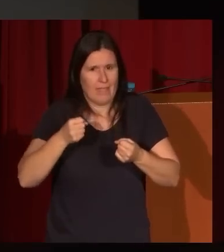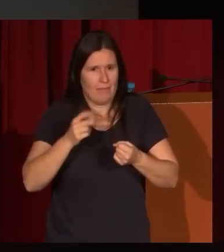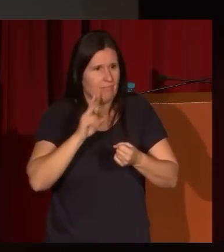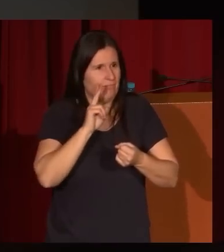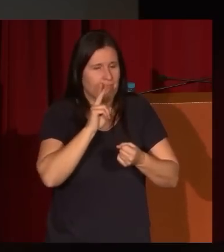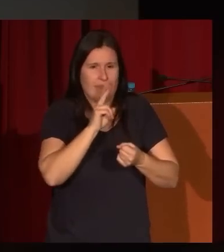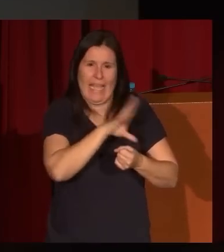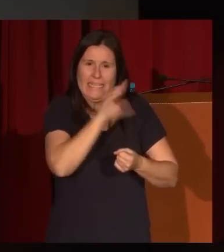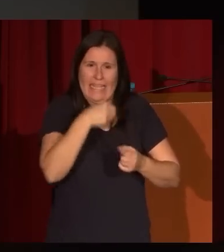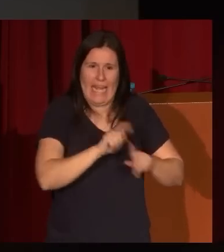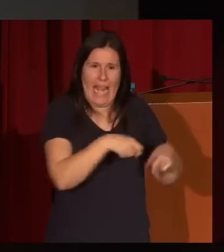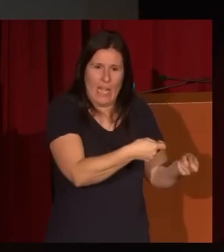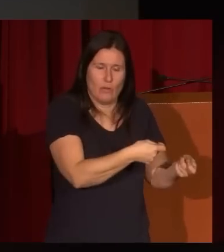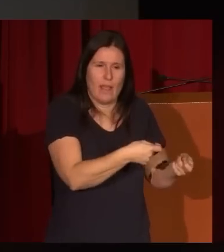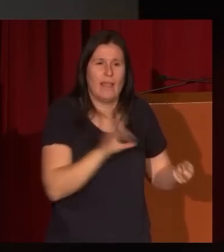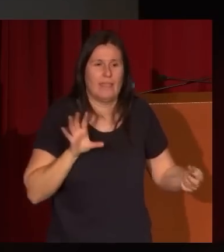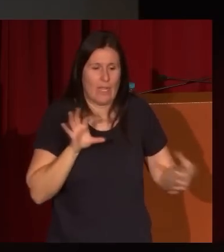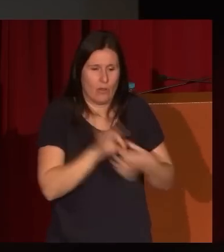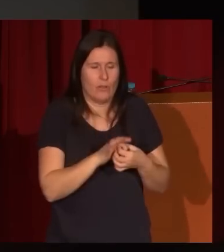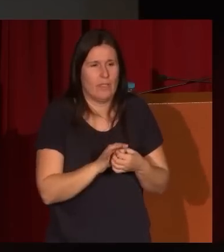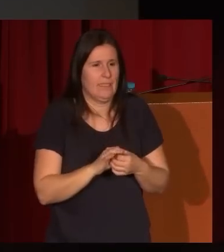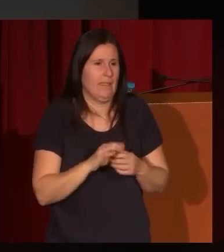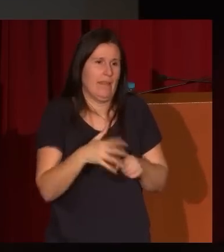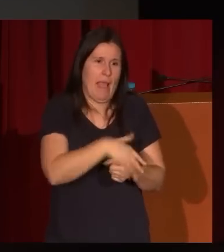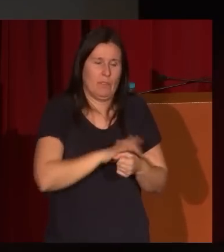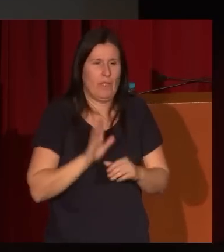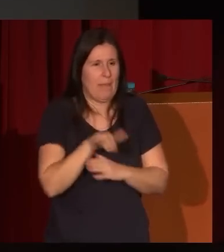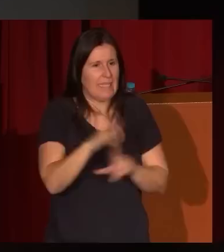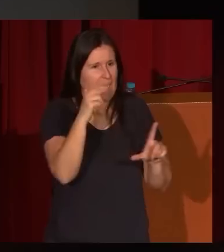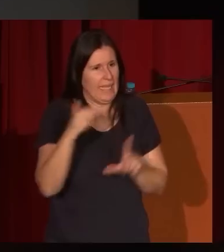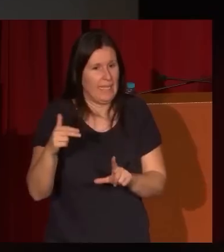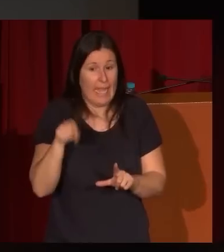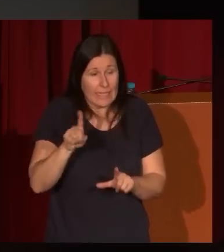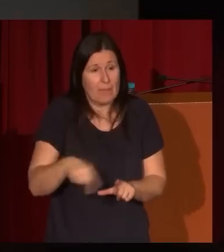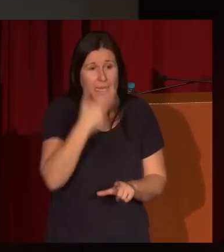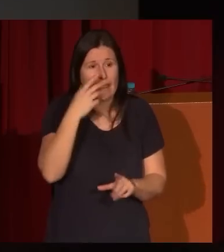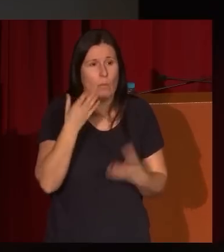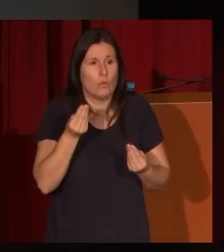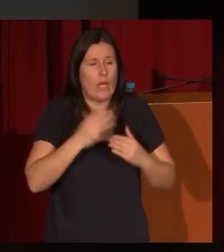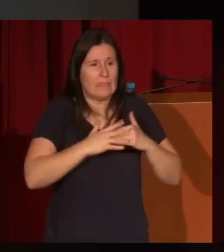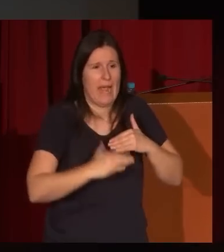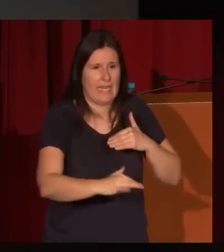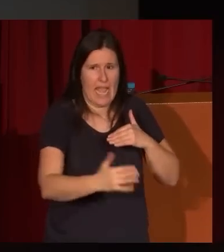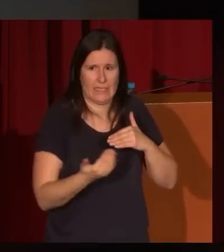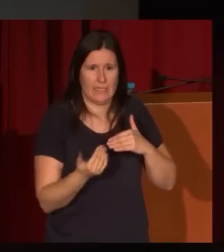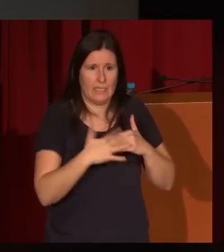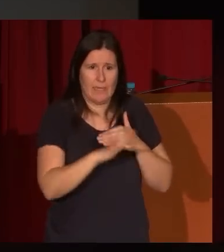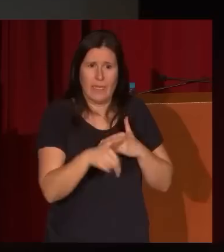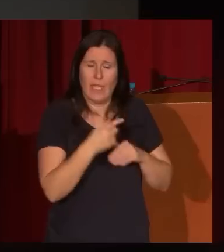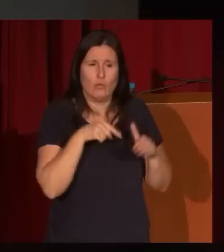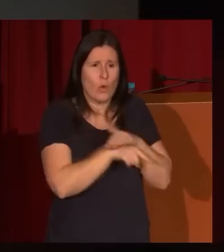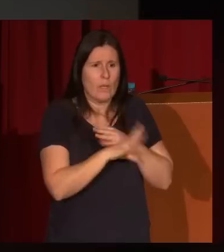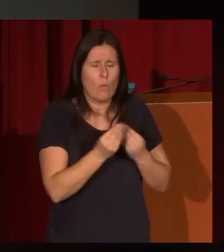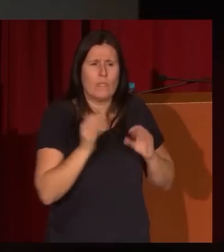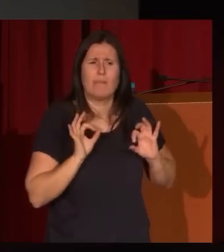naturaleza es algo cogido de ese mundo paisajista en el que a él también le interesan mucho las marinas las marinas es un género muy